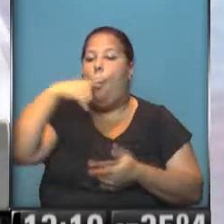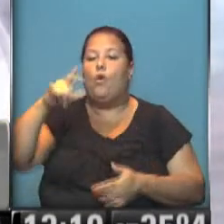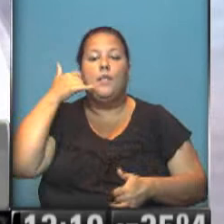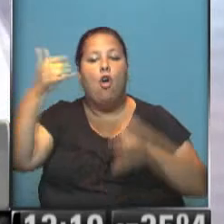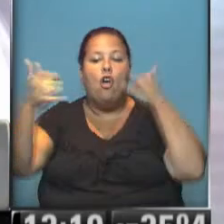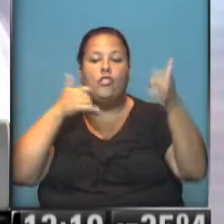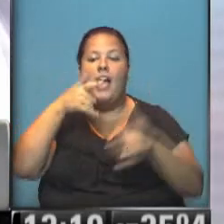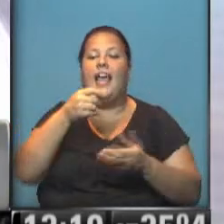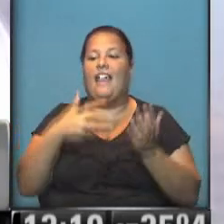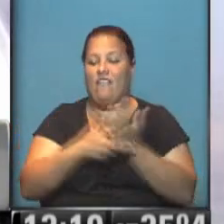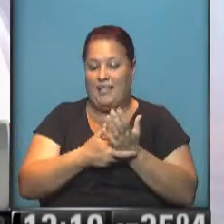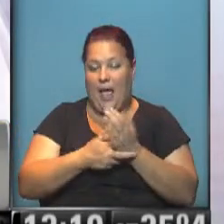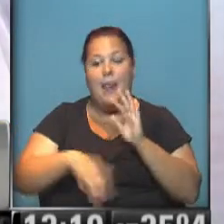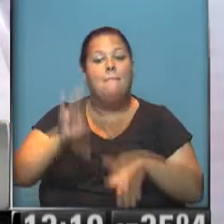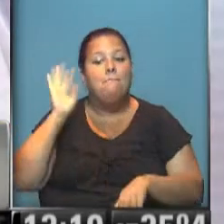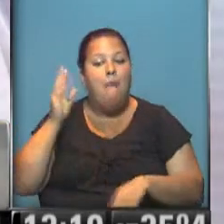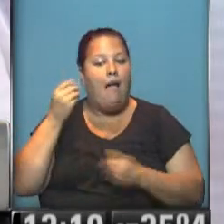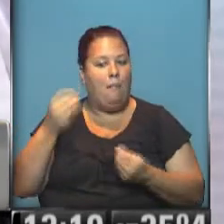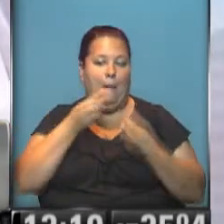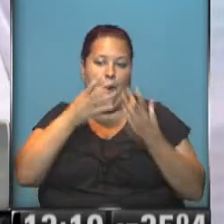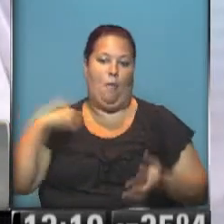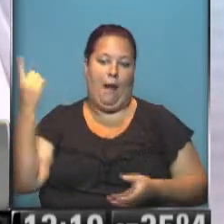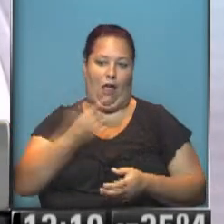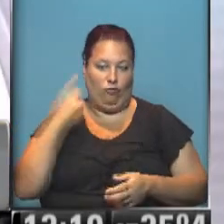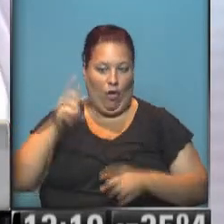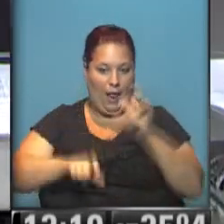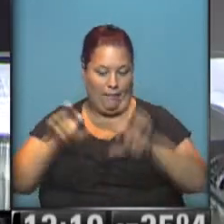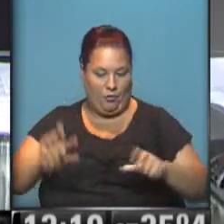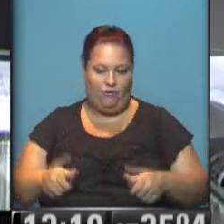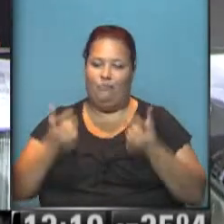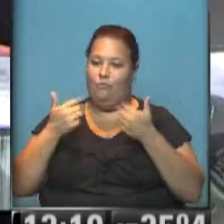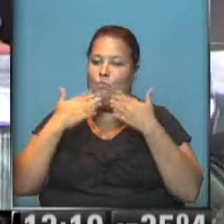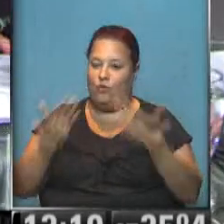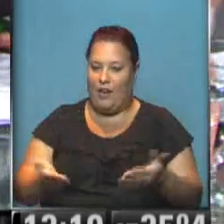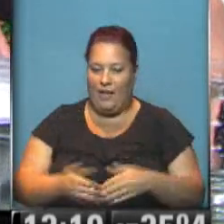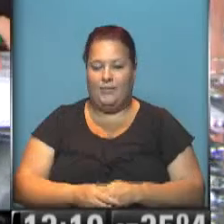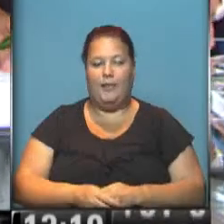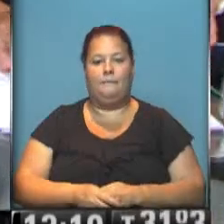conexiones del doctor Nisman. Sobre todo, por el bien de la comunidad. Muchas gracias, Emilio Ruchaski.